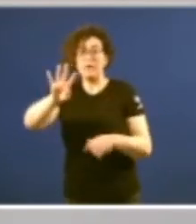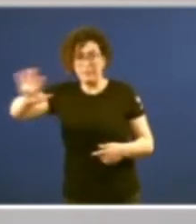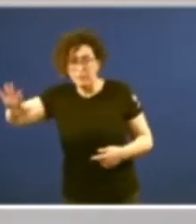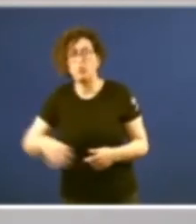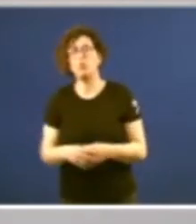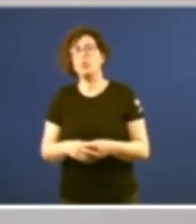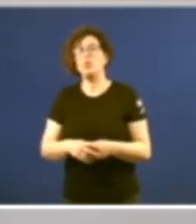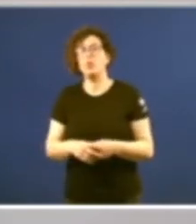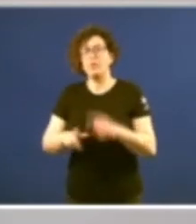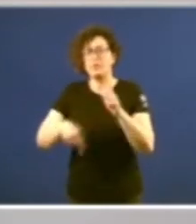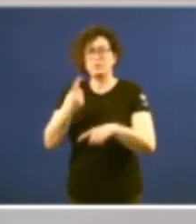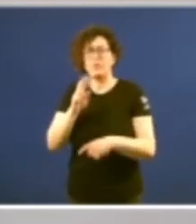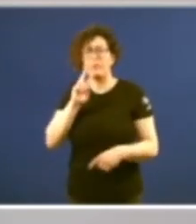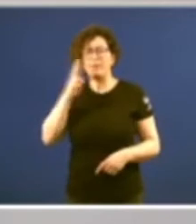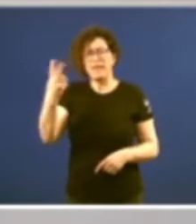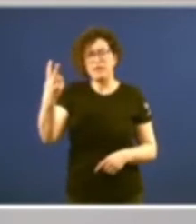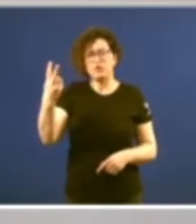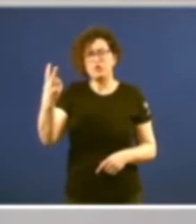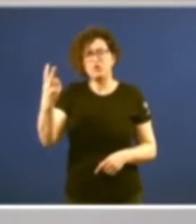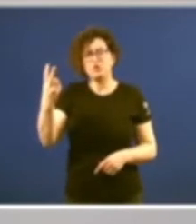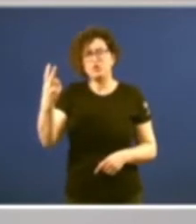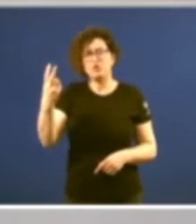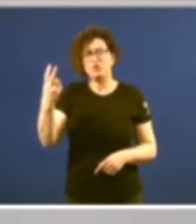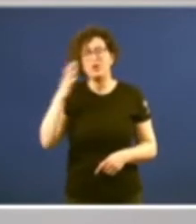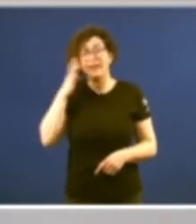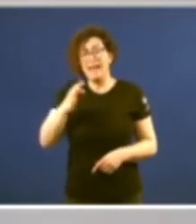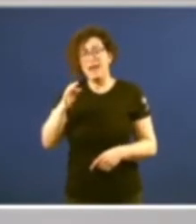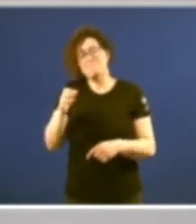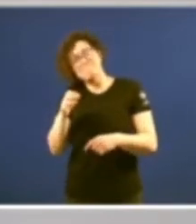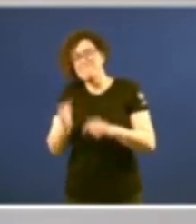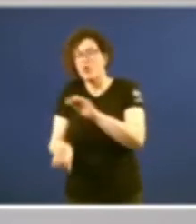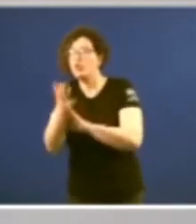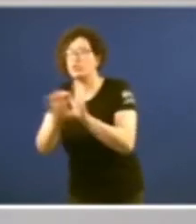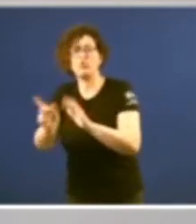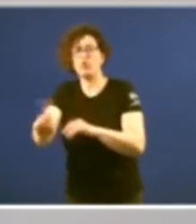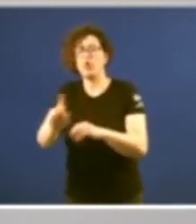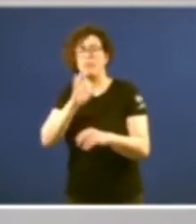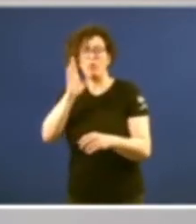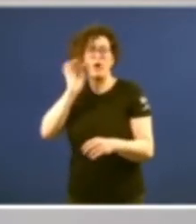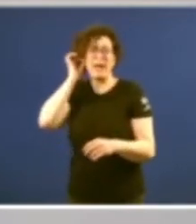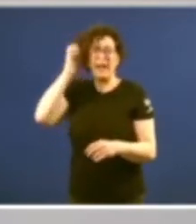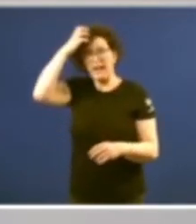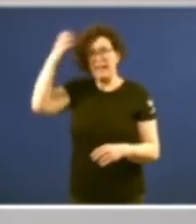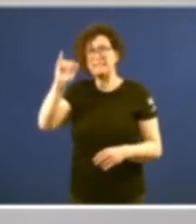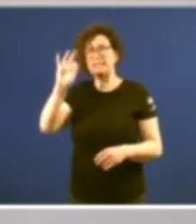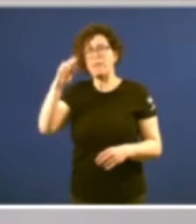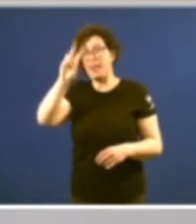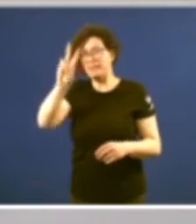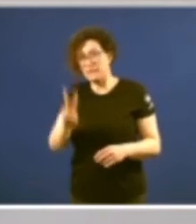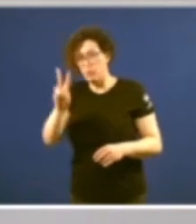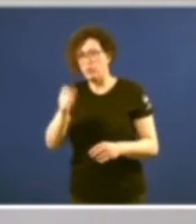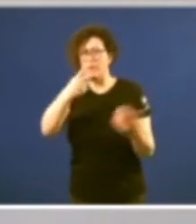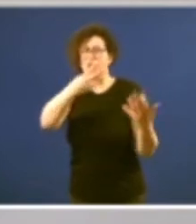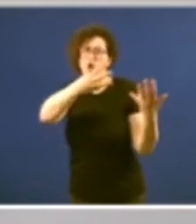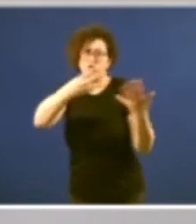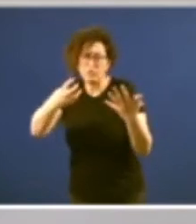o bienio que non dá lugar á unha Constitución como Isabel II e Ibrao Murillo, 1850,